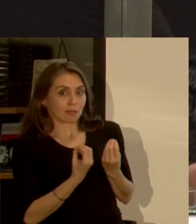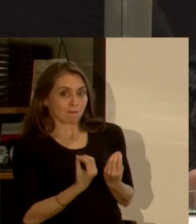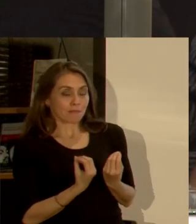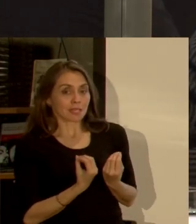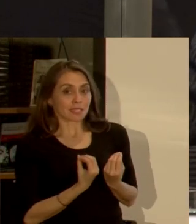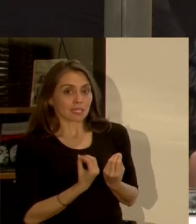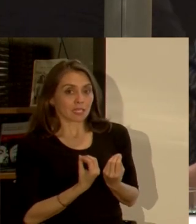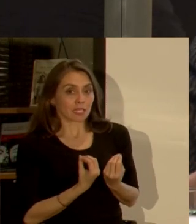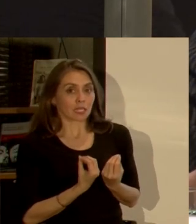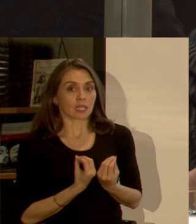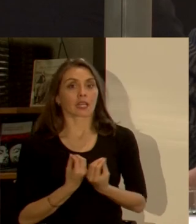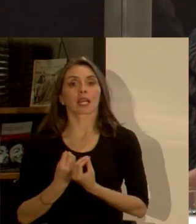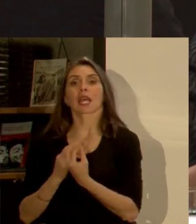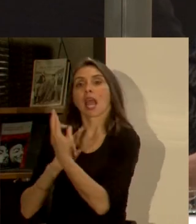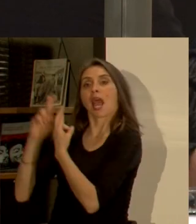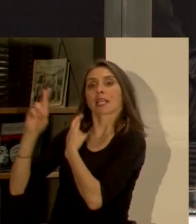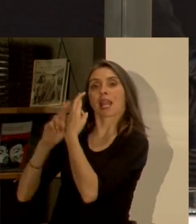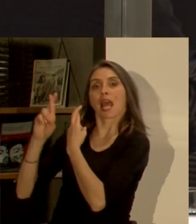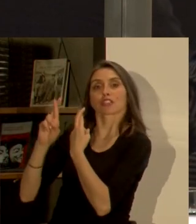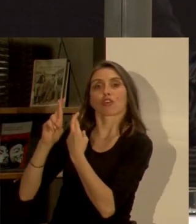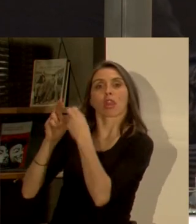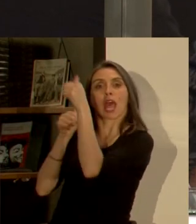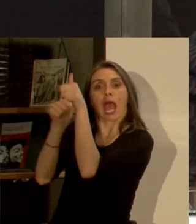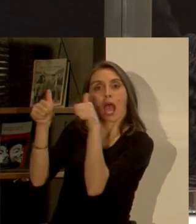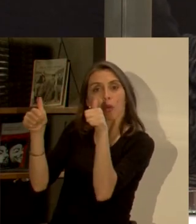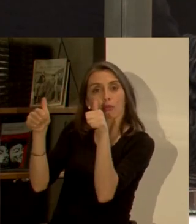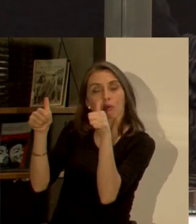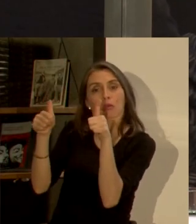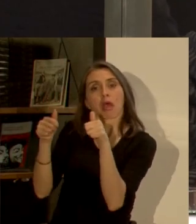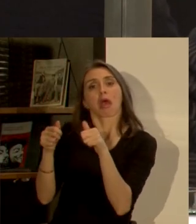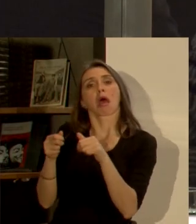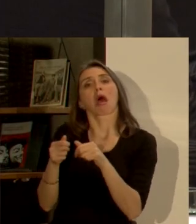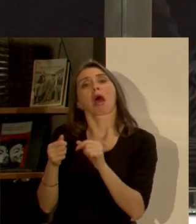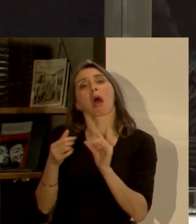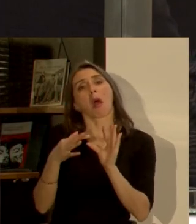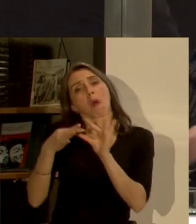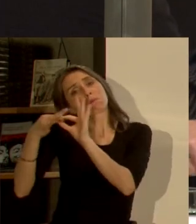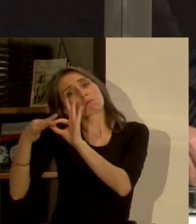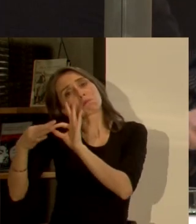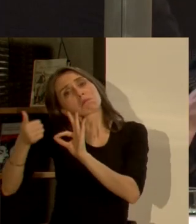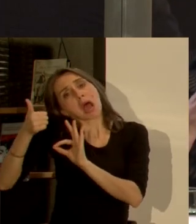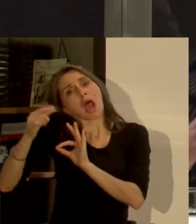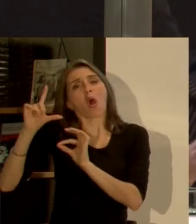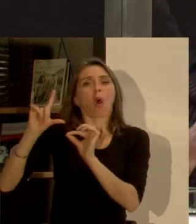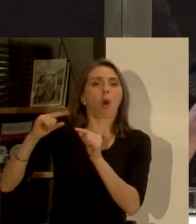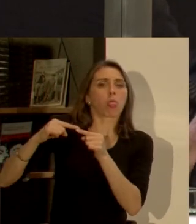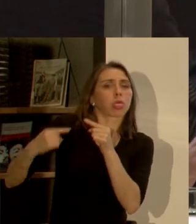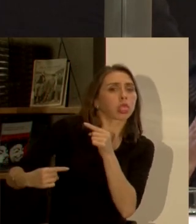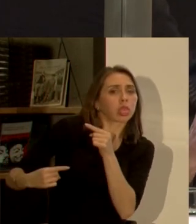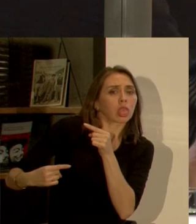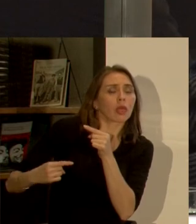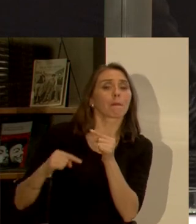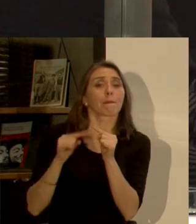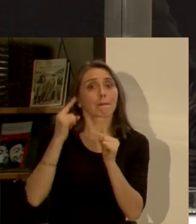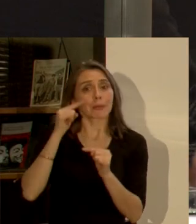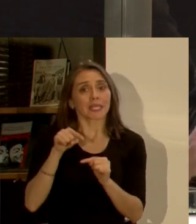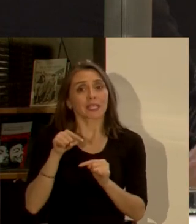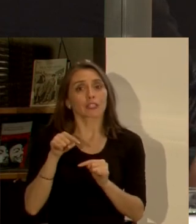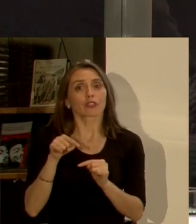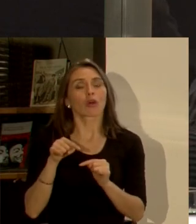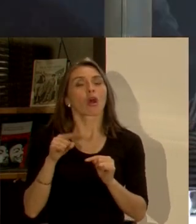con las autoridades que puede ser más amistosa o menos amistosa pero donde rija una